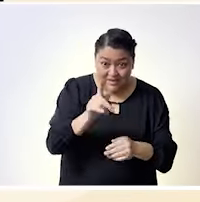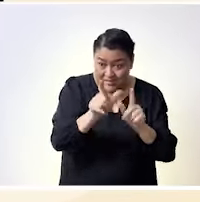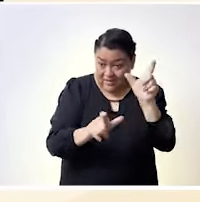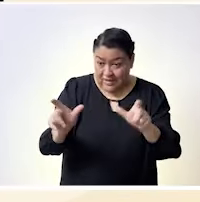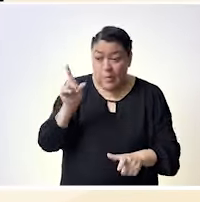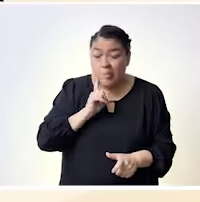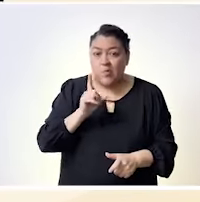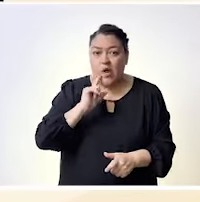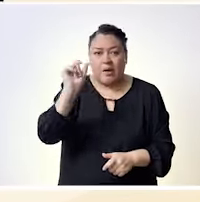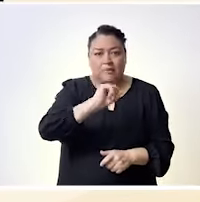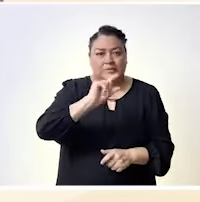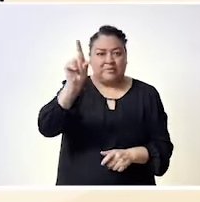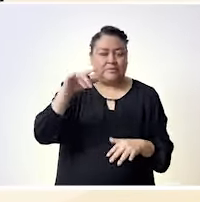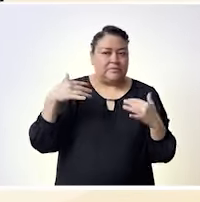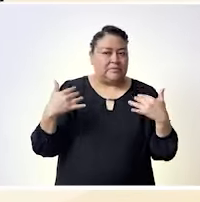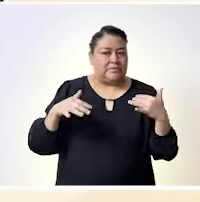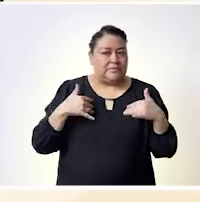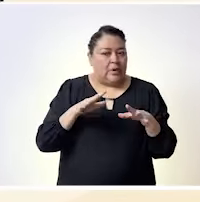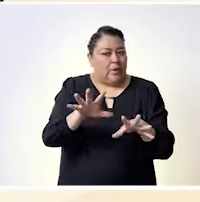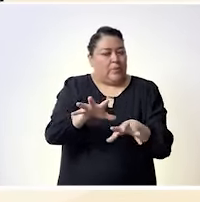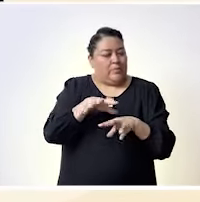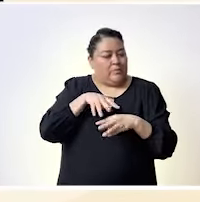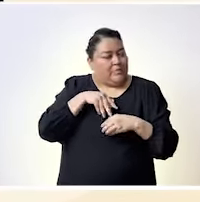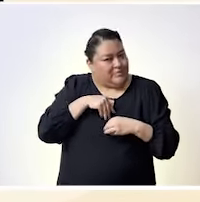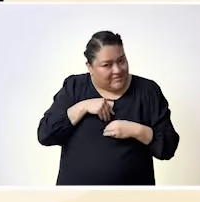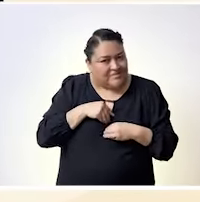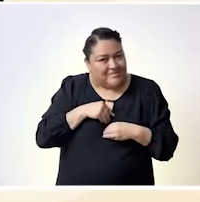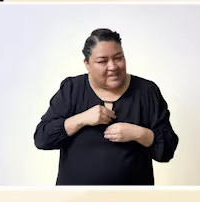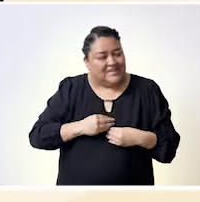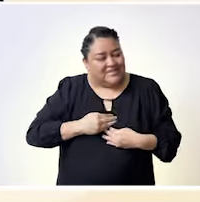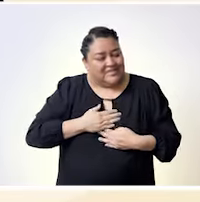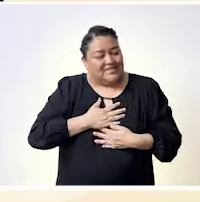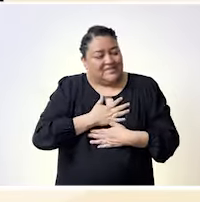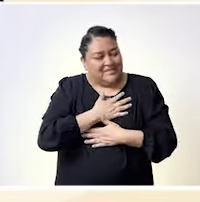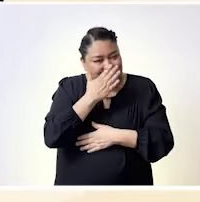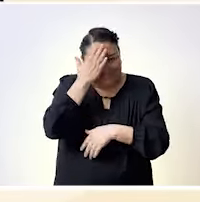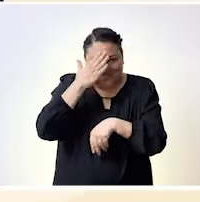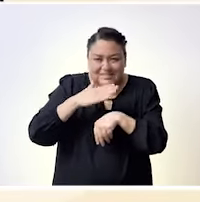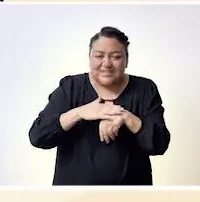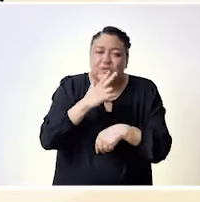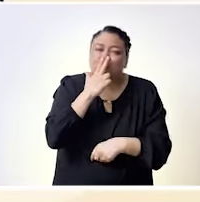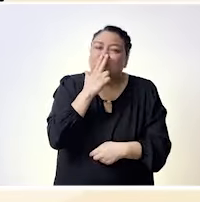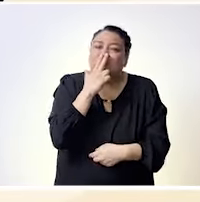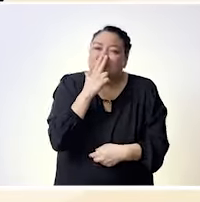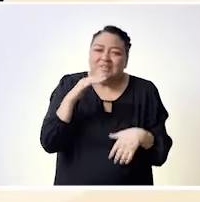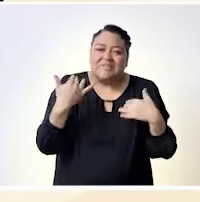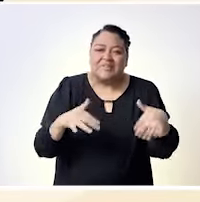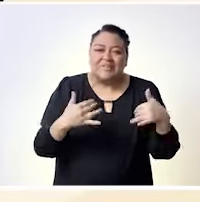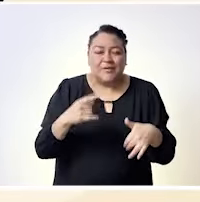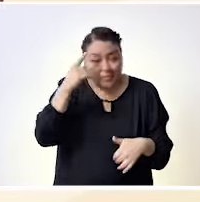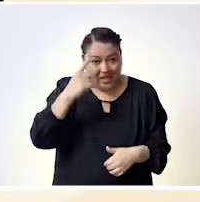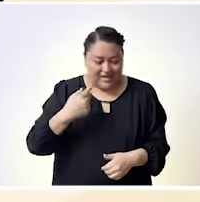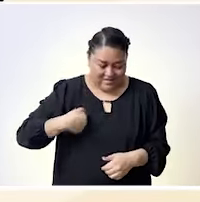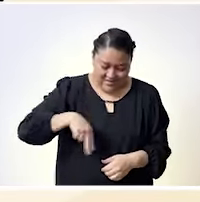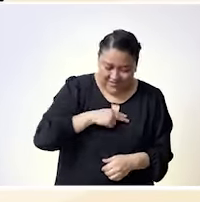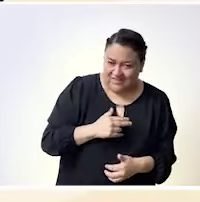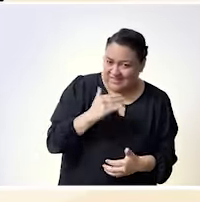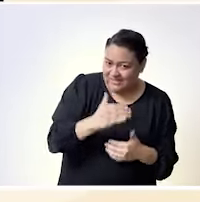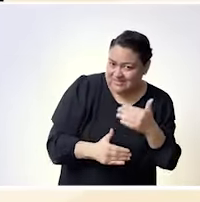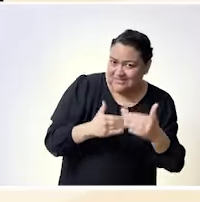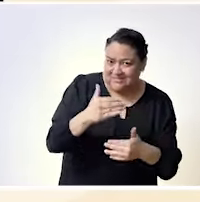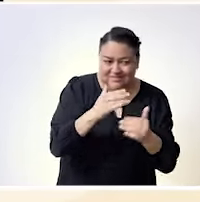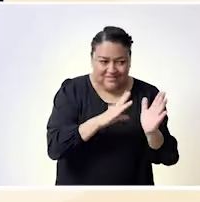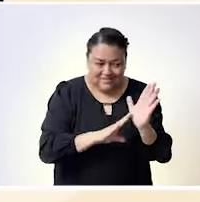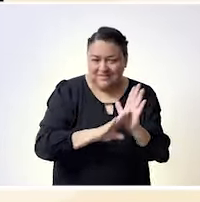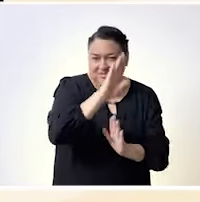comunicadora participado en podcast etcétera ahora estoy también en un canal de televisión pública igual metichando haciendo esto hablando